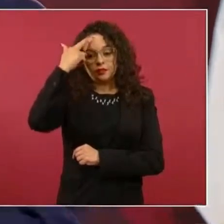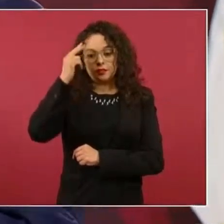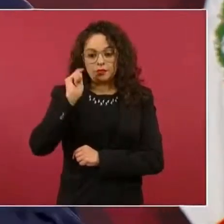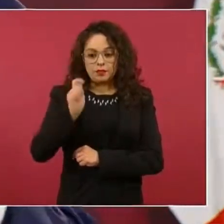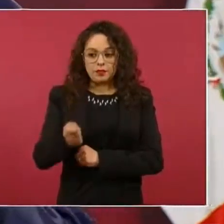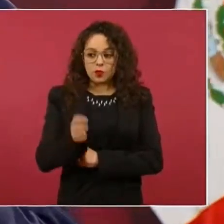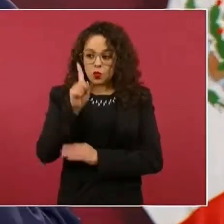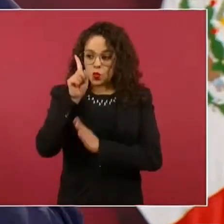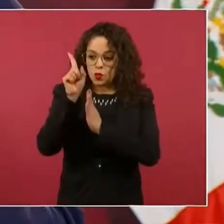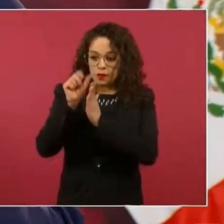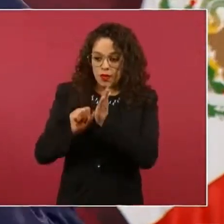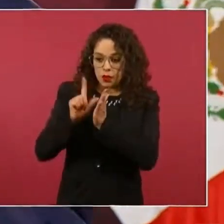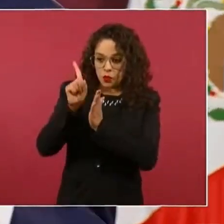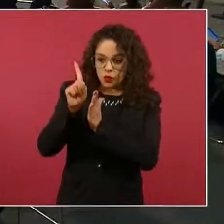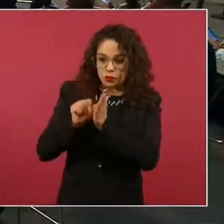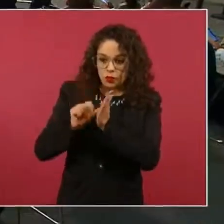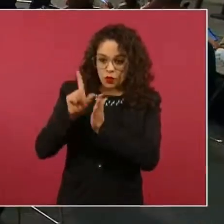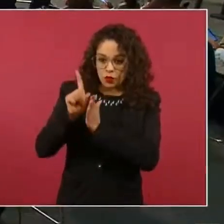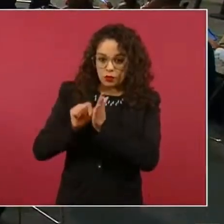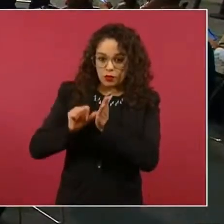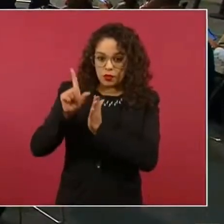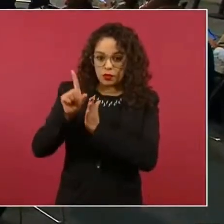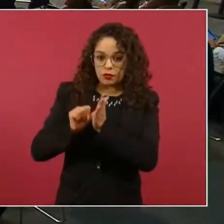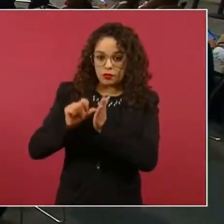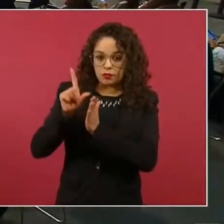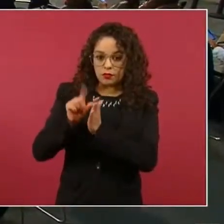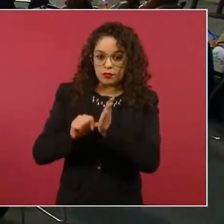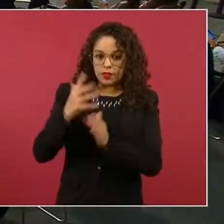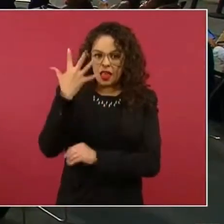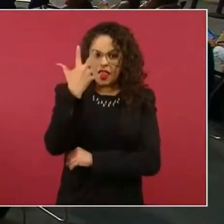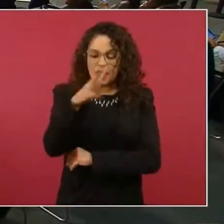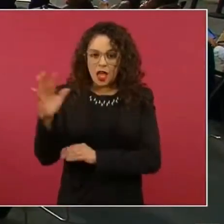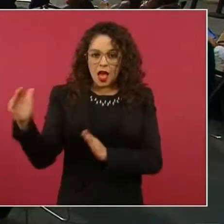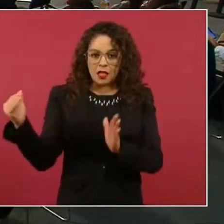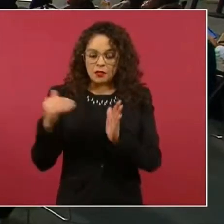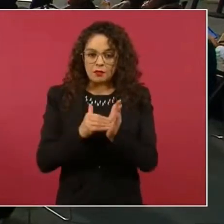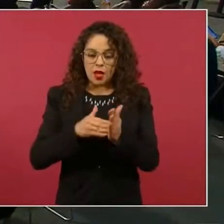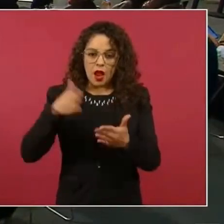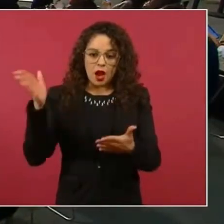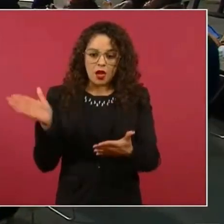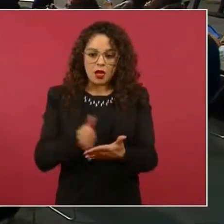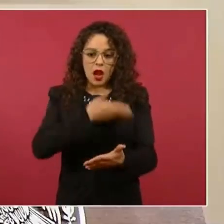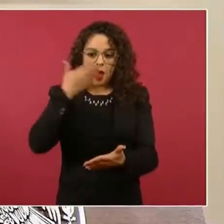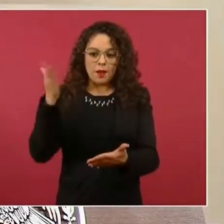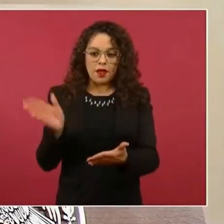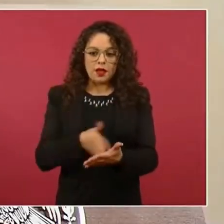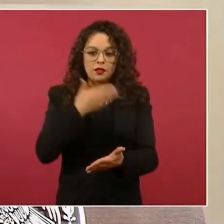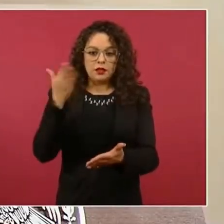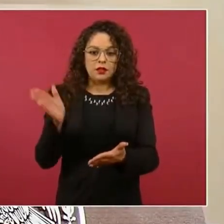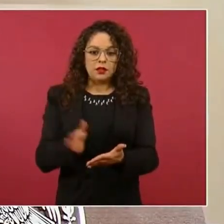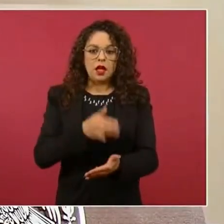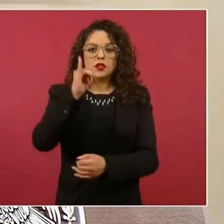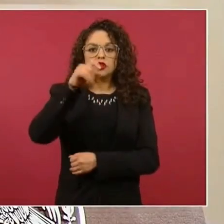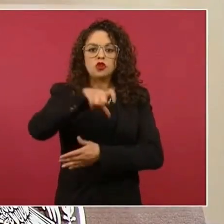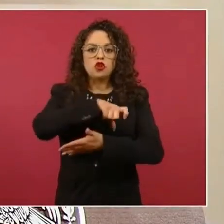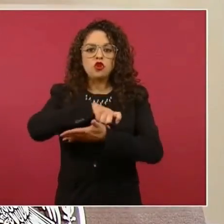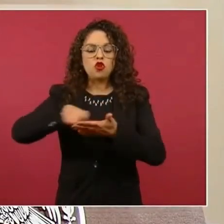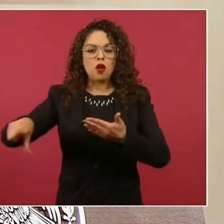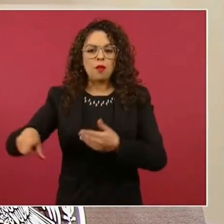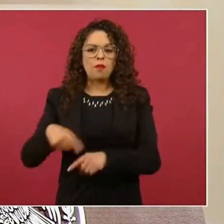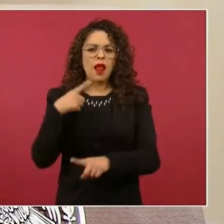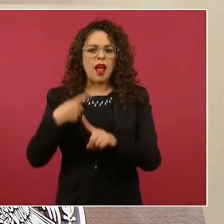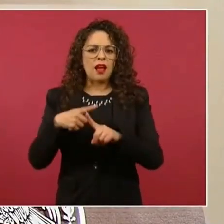cada mes 10 mil revistas a Krause y 10 mil